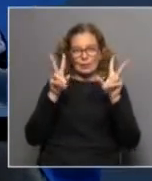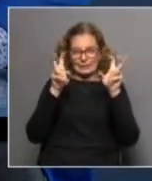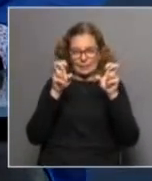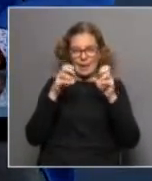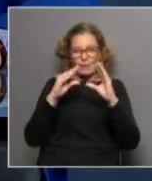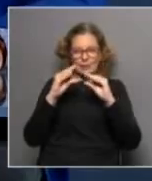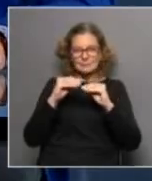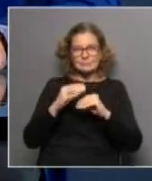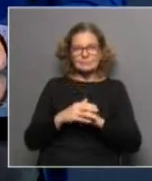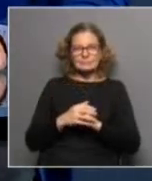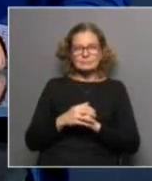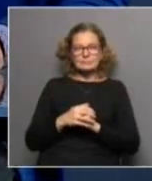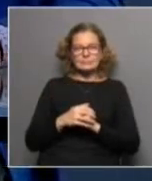tema